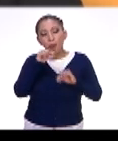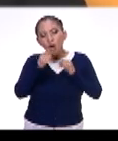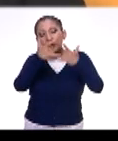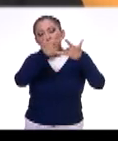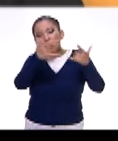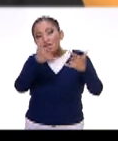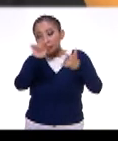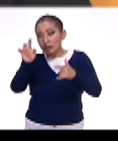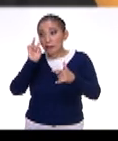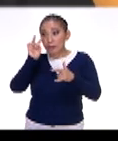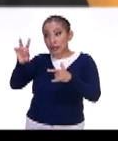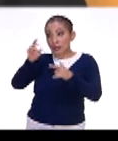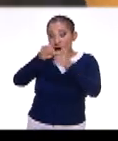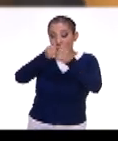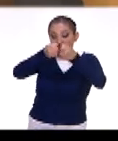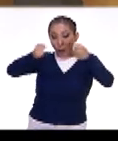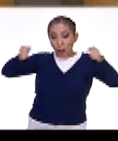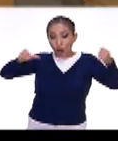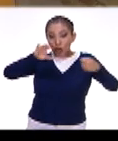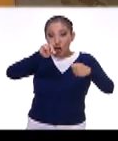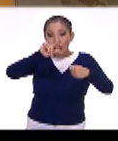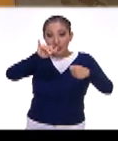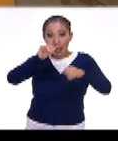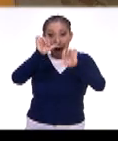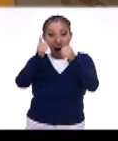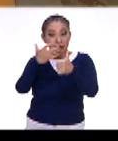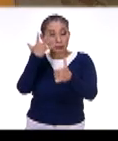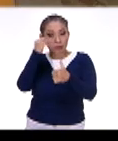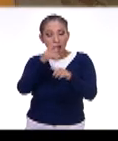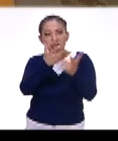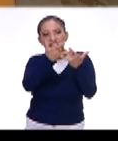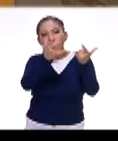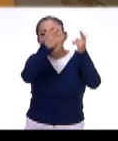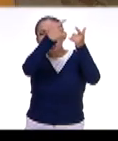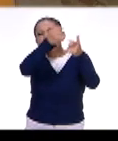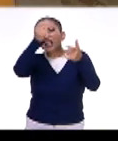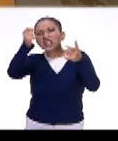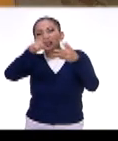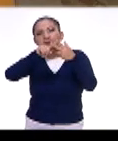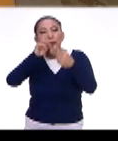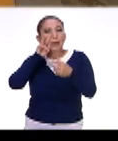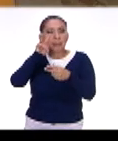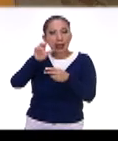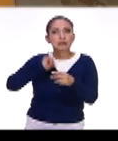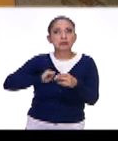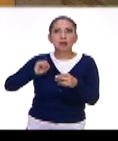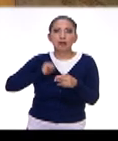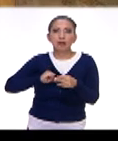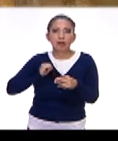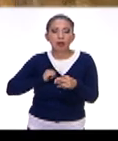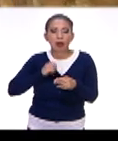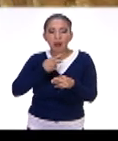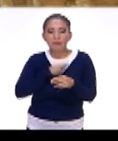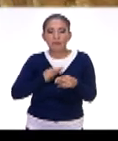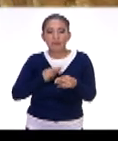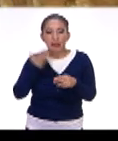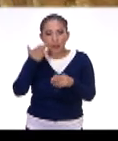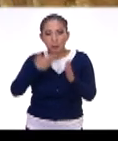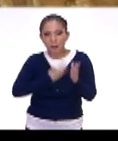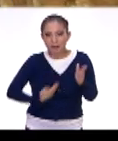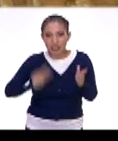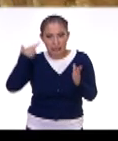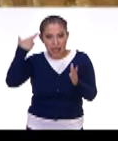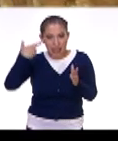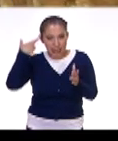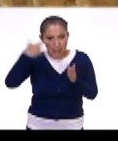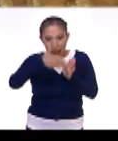narrando. Esto que estamos viendo, este códice, es arte. Narra la historia, pero también podemos ver en el siglo, en la época virreinal,